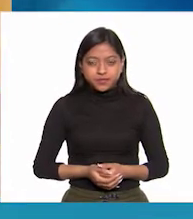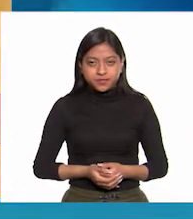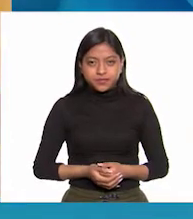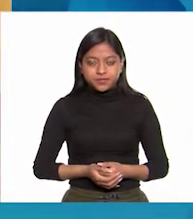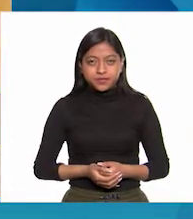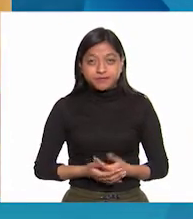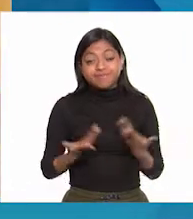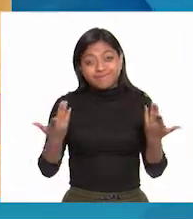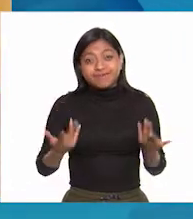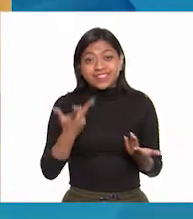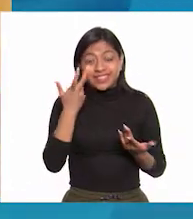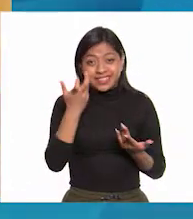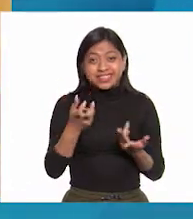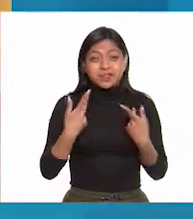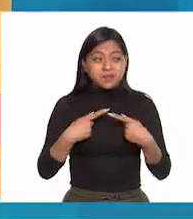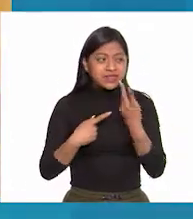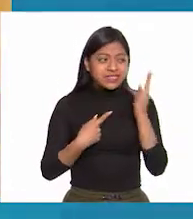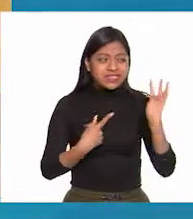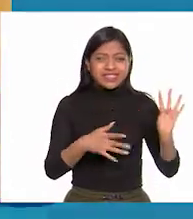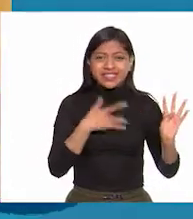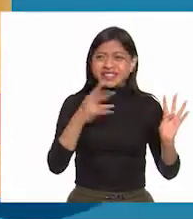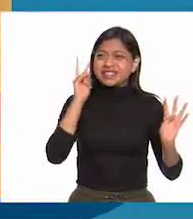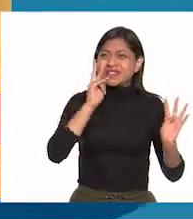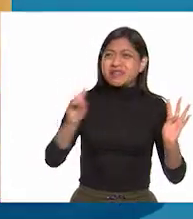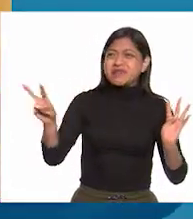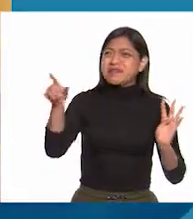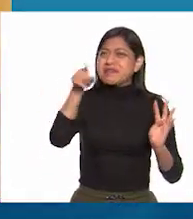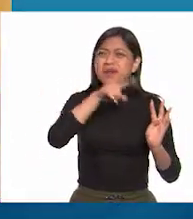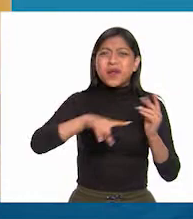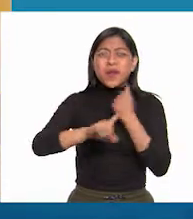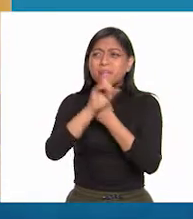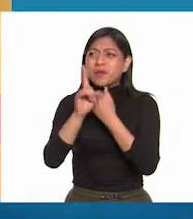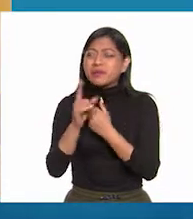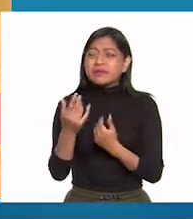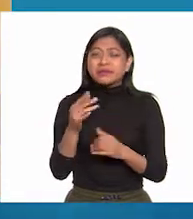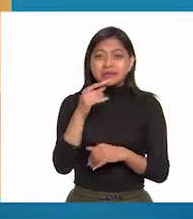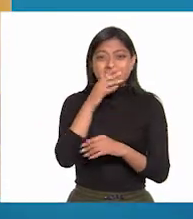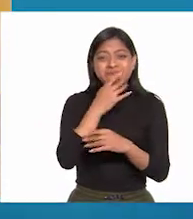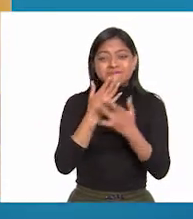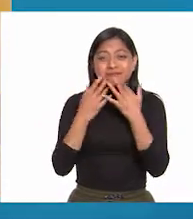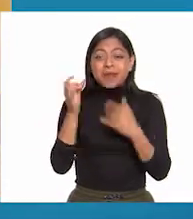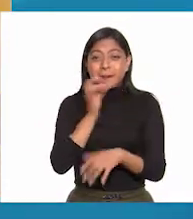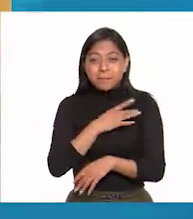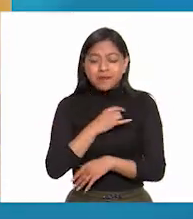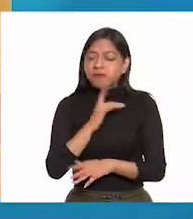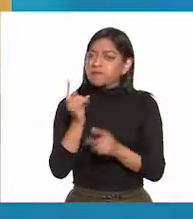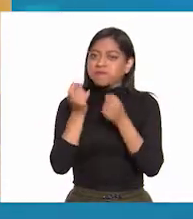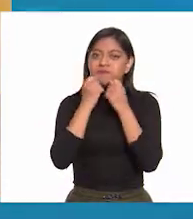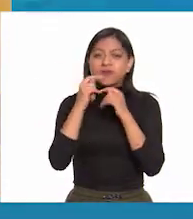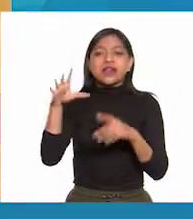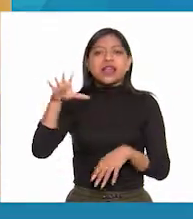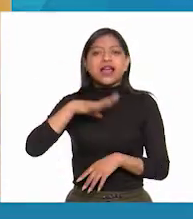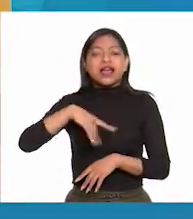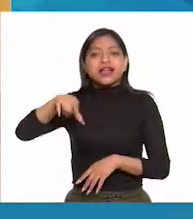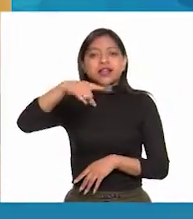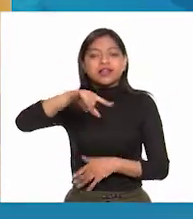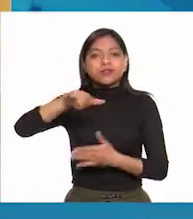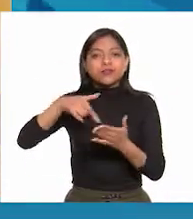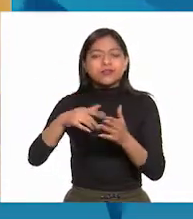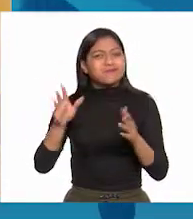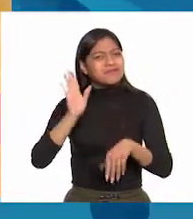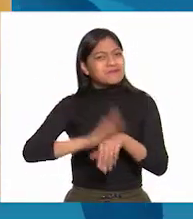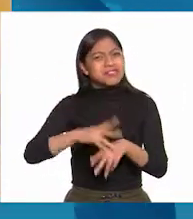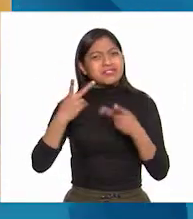A pesar del temor que despertó la violencia, la insurrección se extendió por todo el territorio nuevo hispano, motivando que